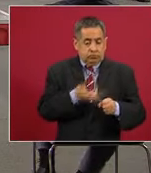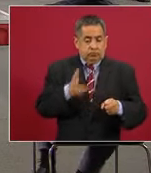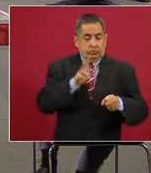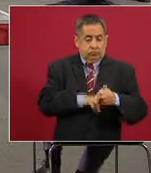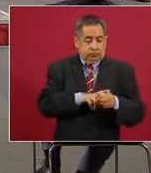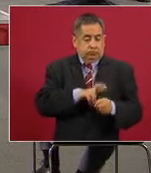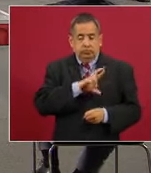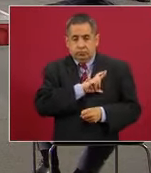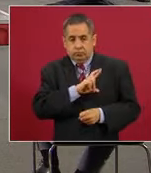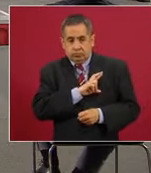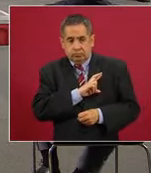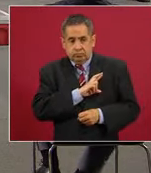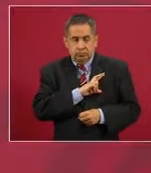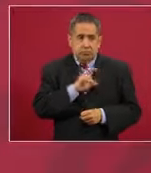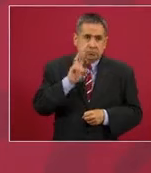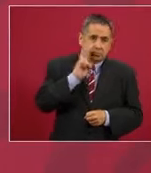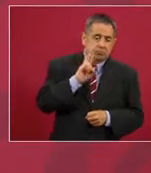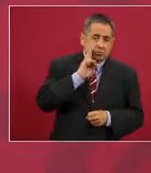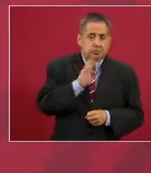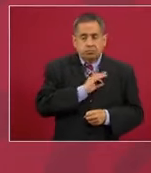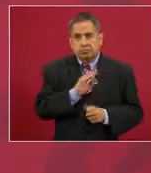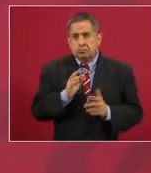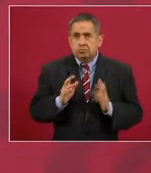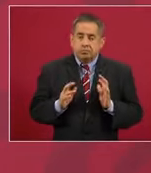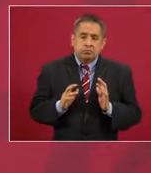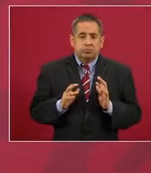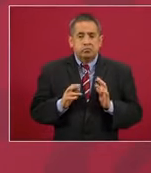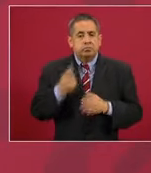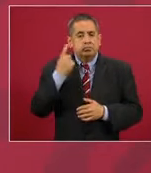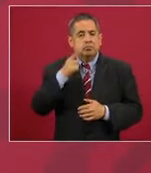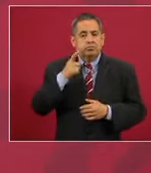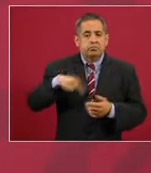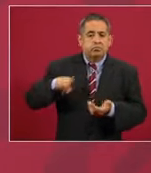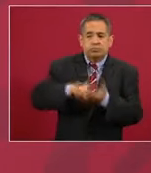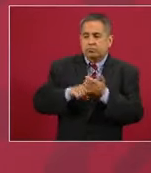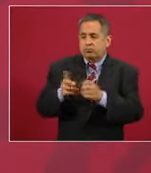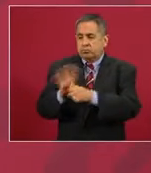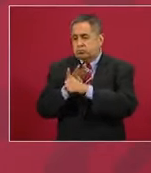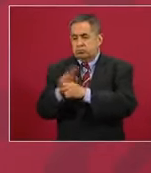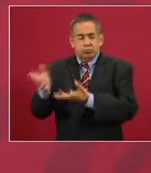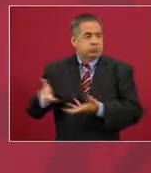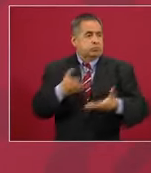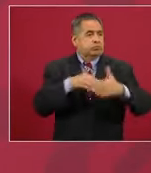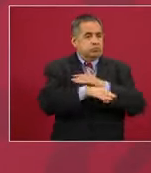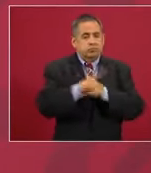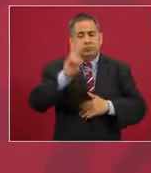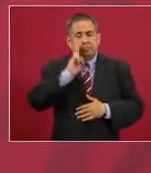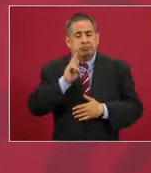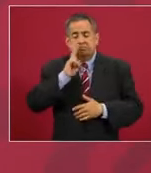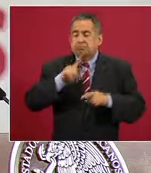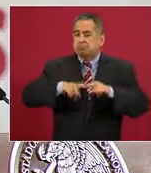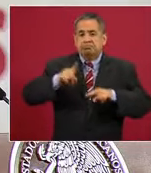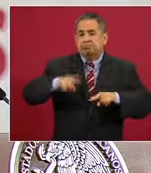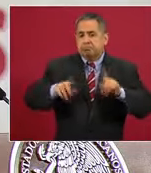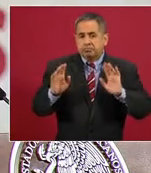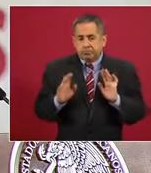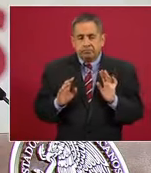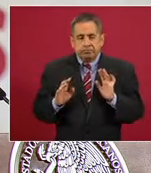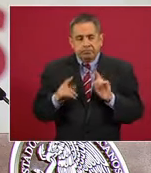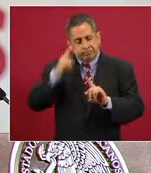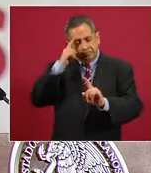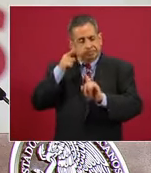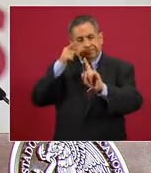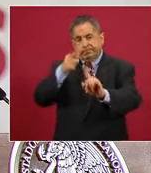privados para atención de COVID. Todo esto con el